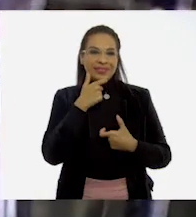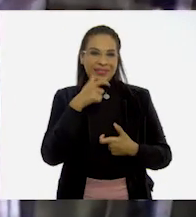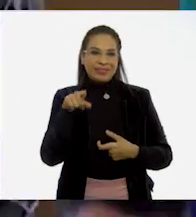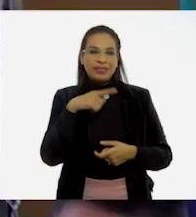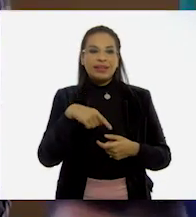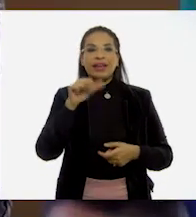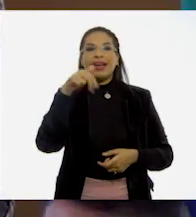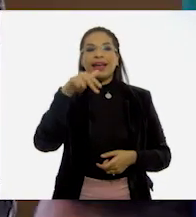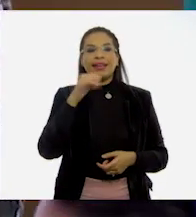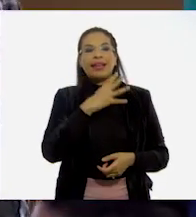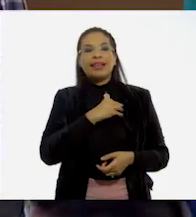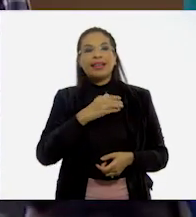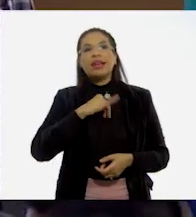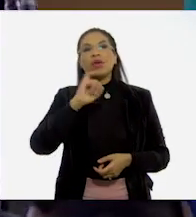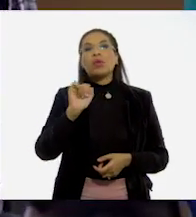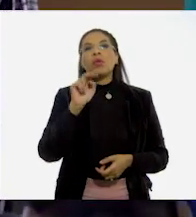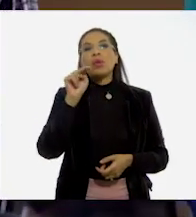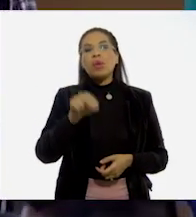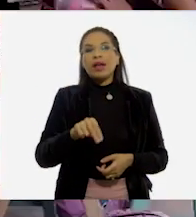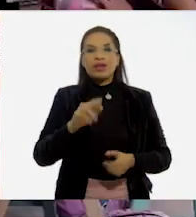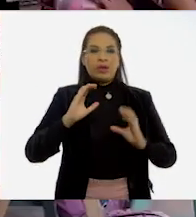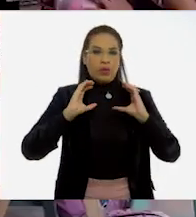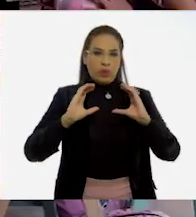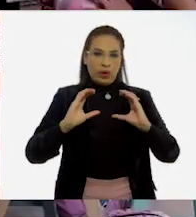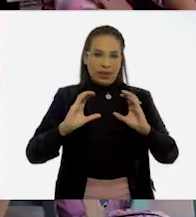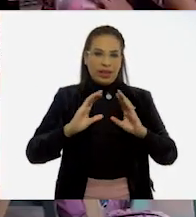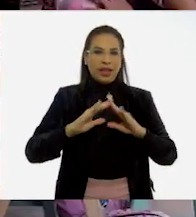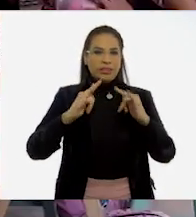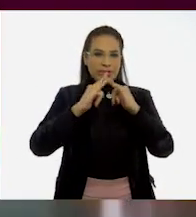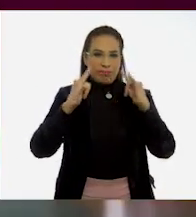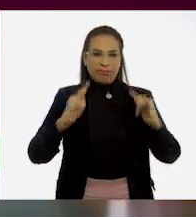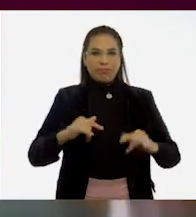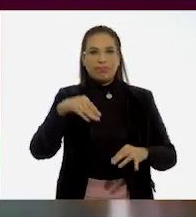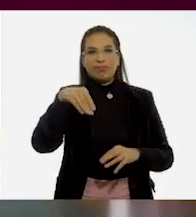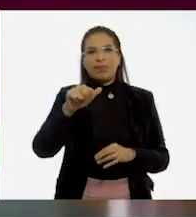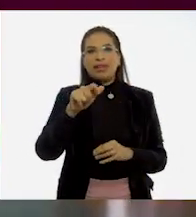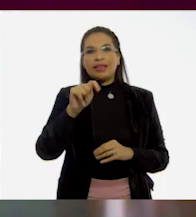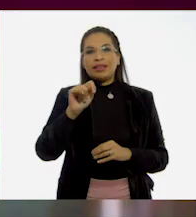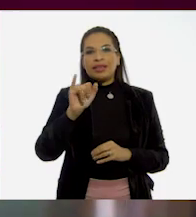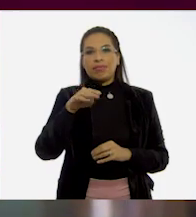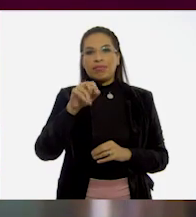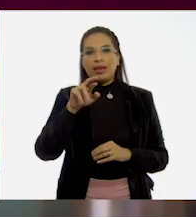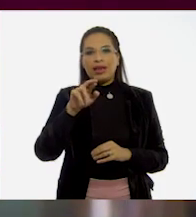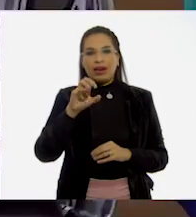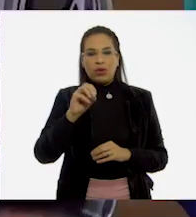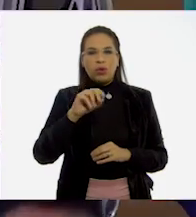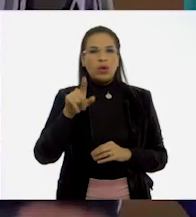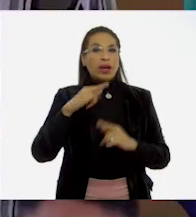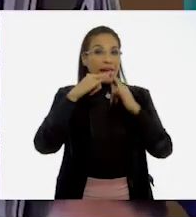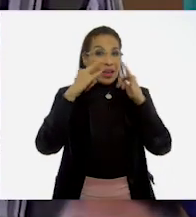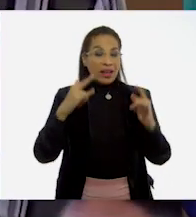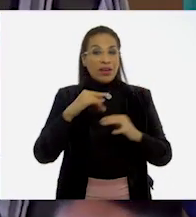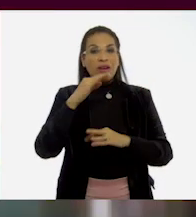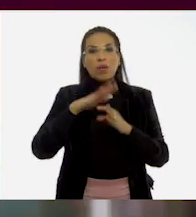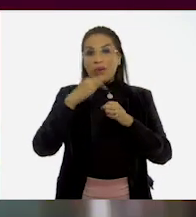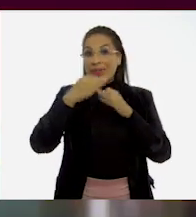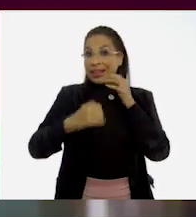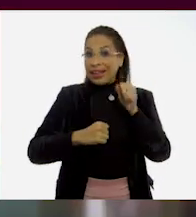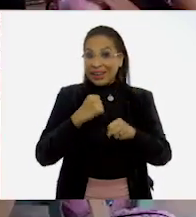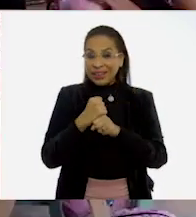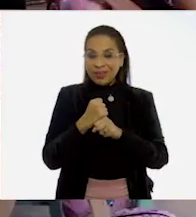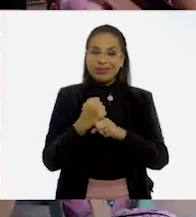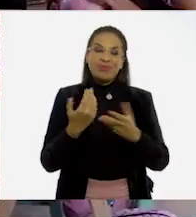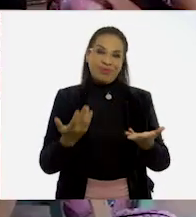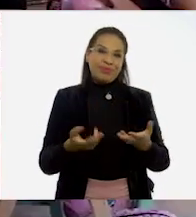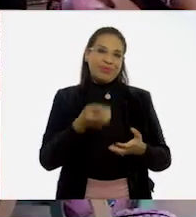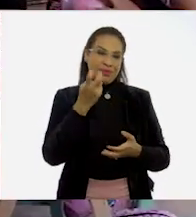Ana es hija de Juan, el cuidador del campamento Matímbaro. ¿El campamento de fin de año? Sí, ese mero. Y